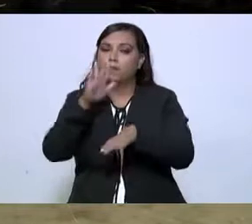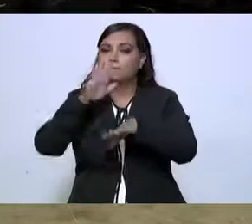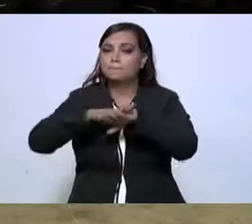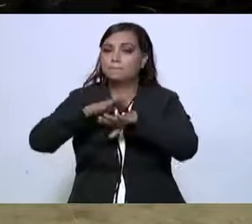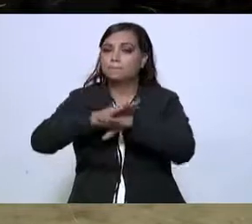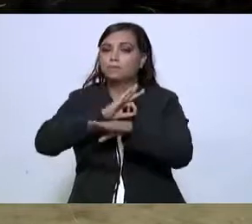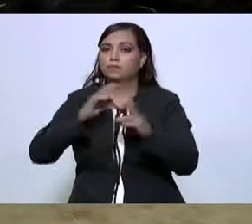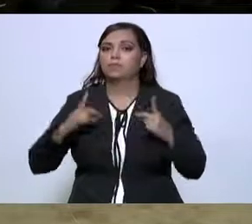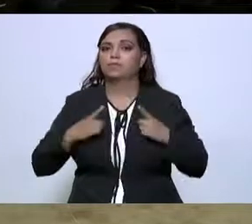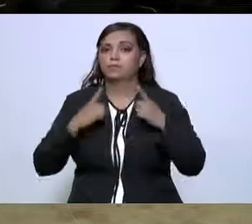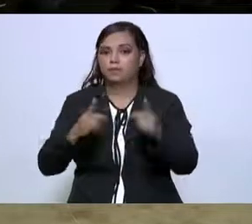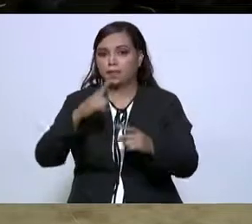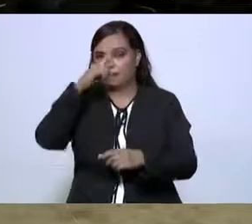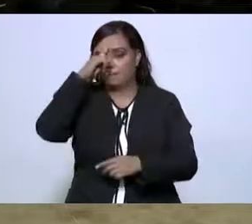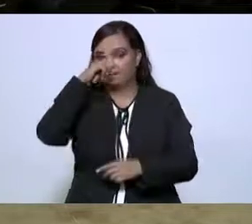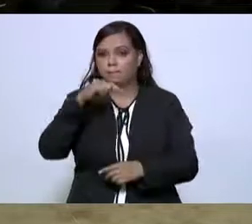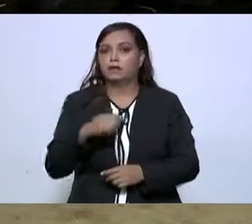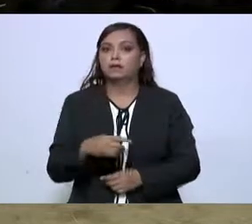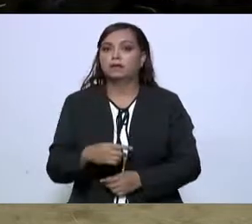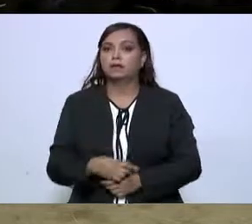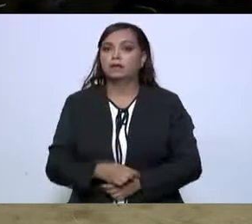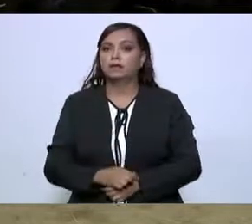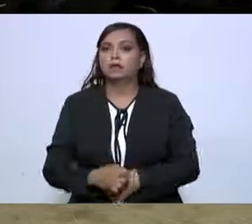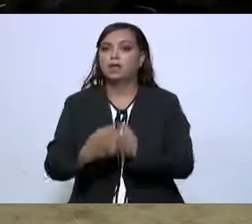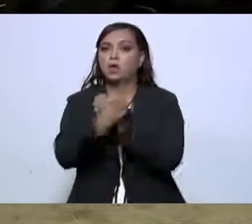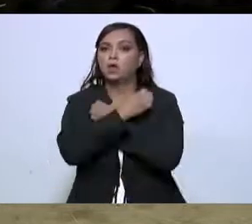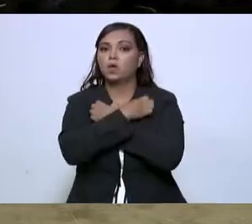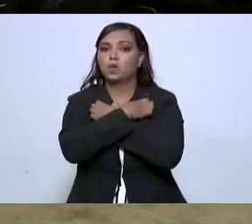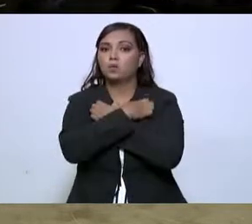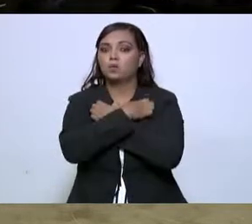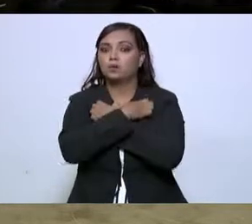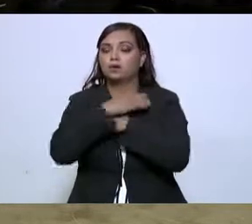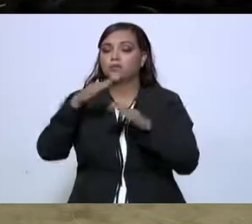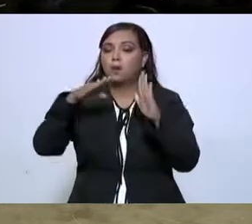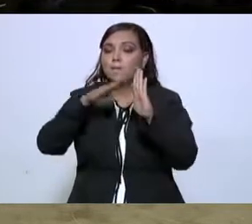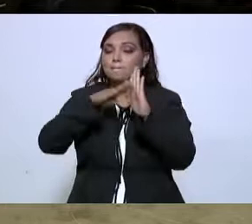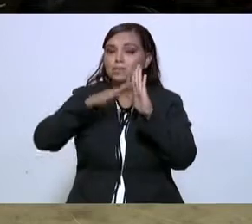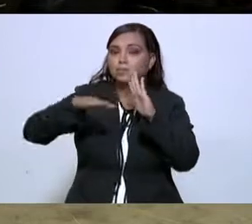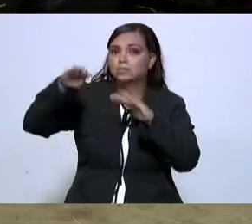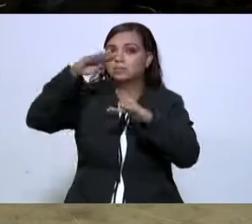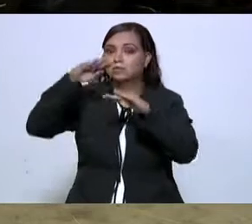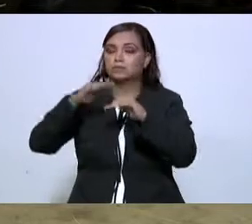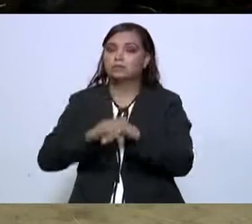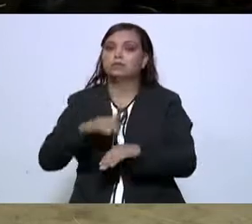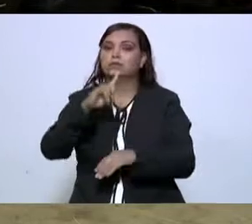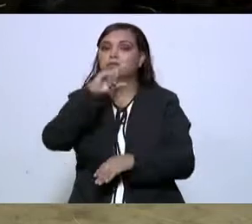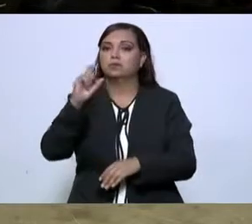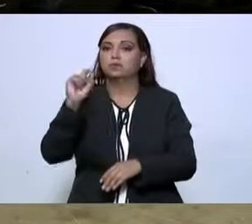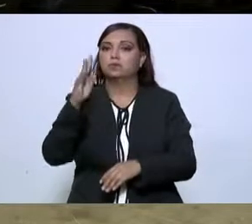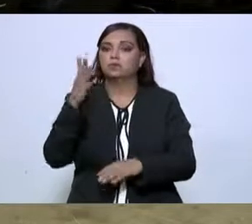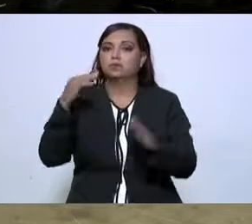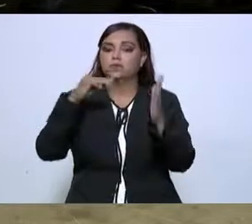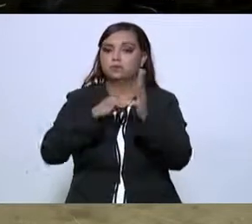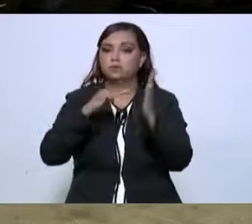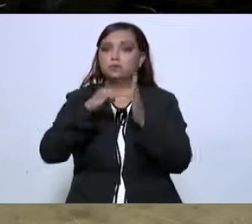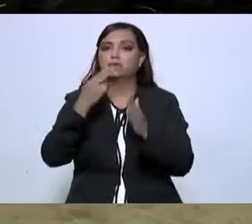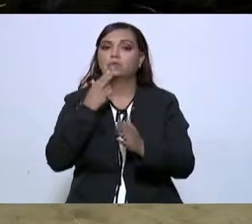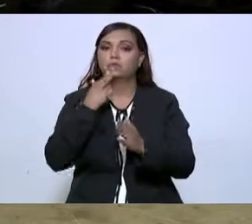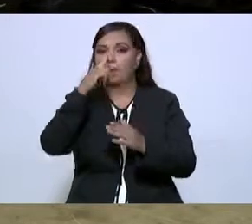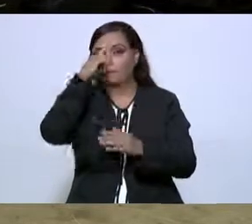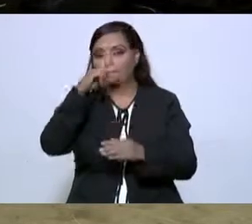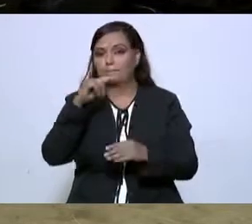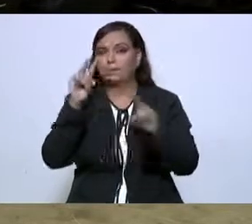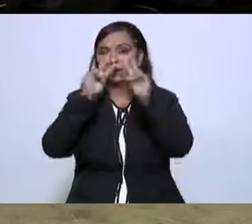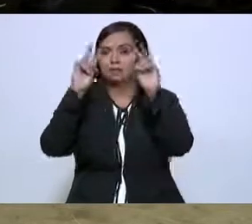parte fueron para educación media y superior. 124 millones se destinaron al